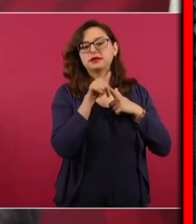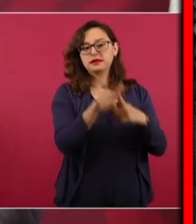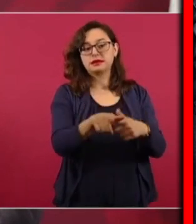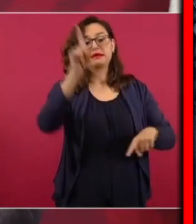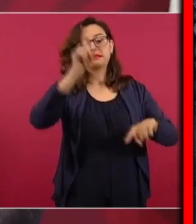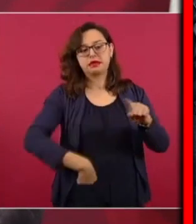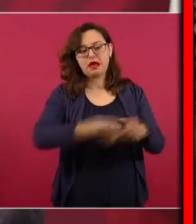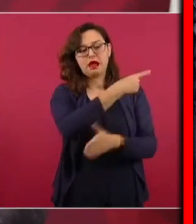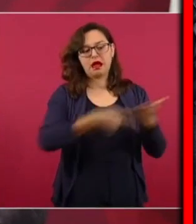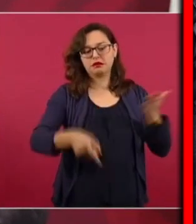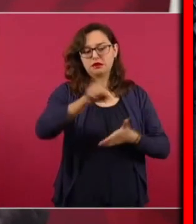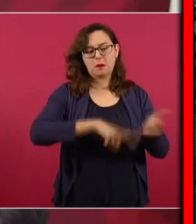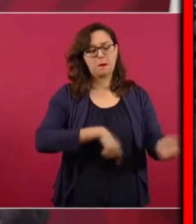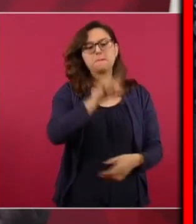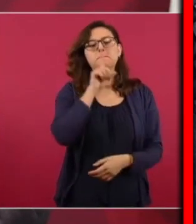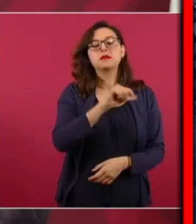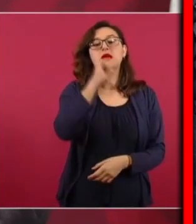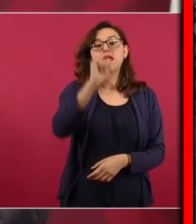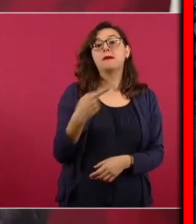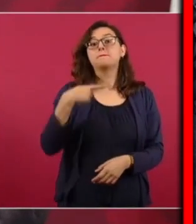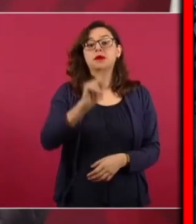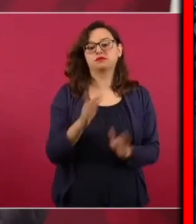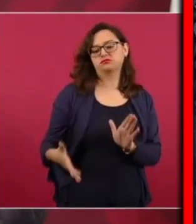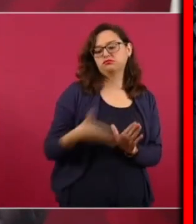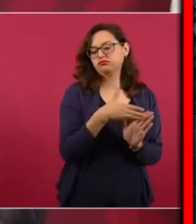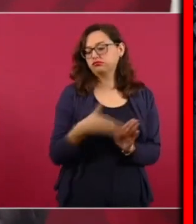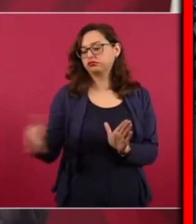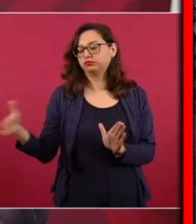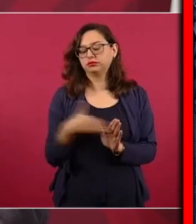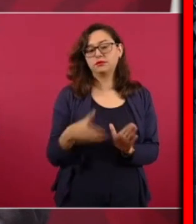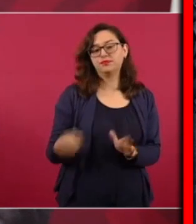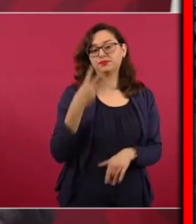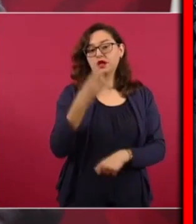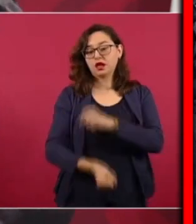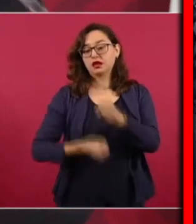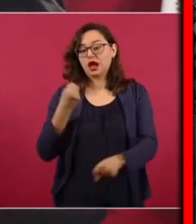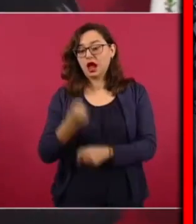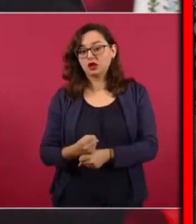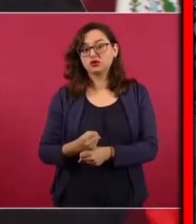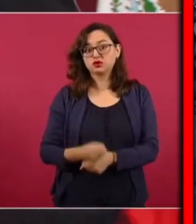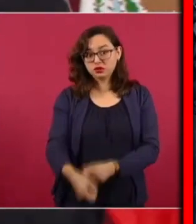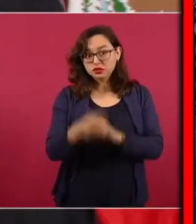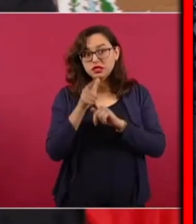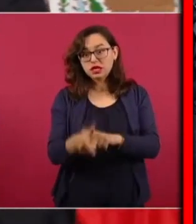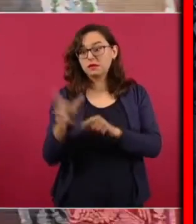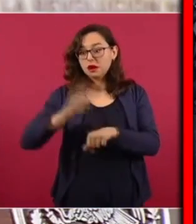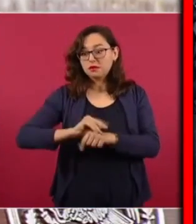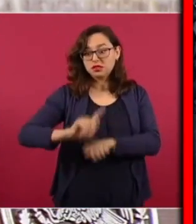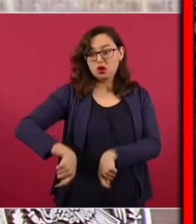concesiones para la minería no hemos entregado ni una sola